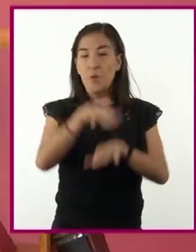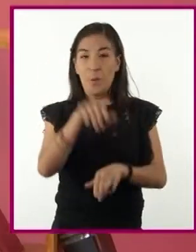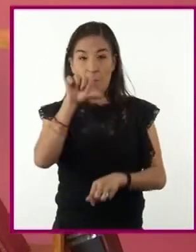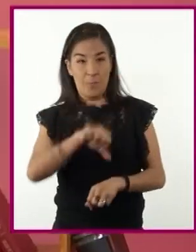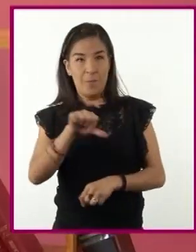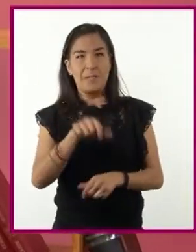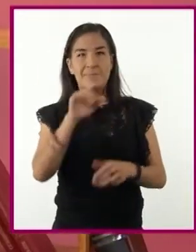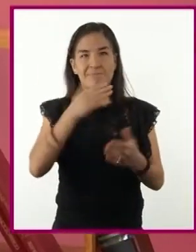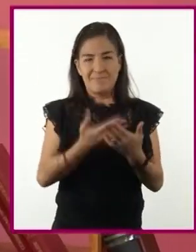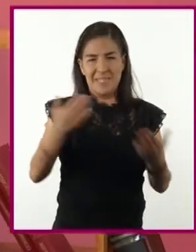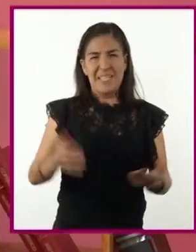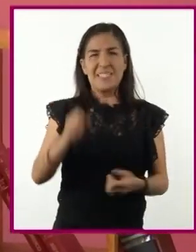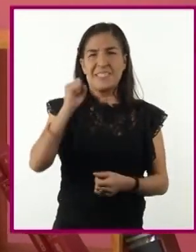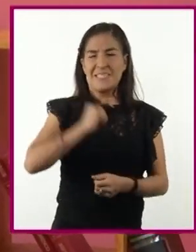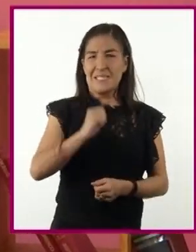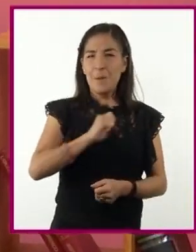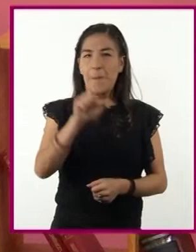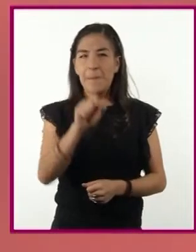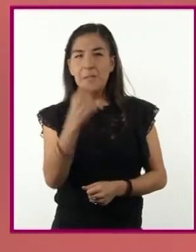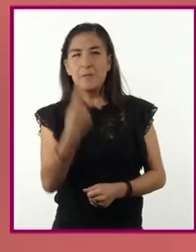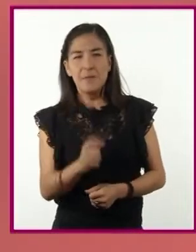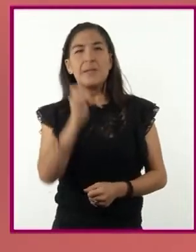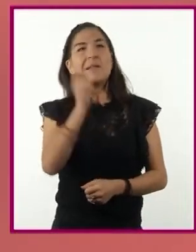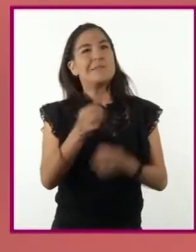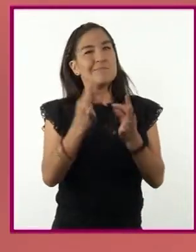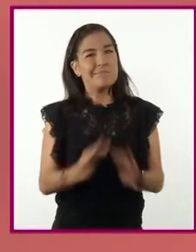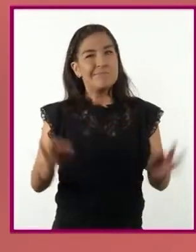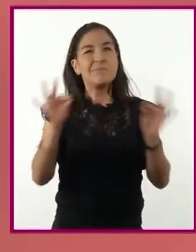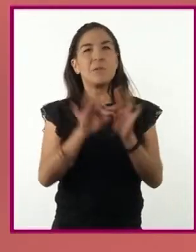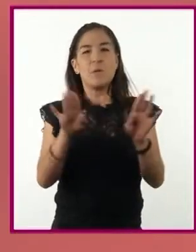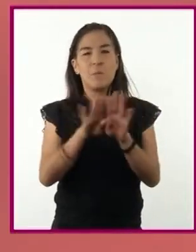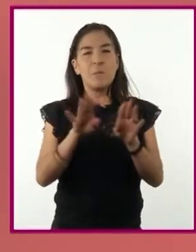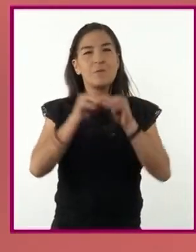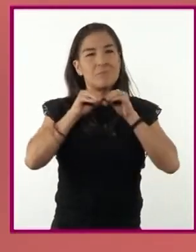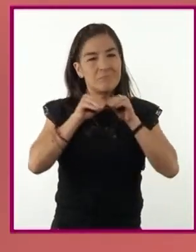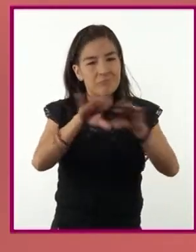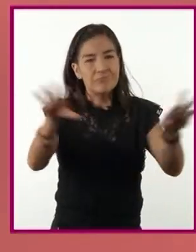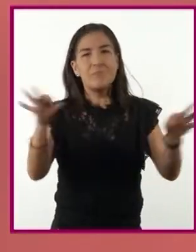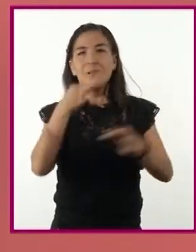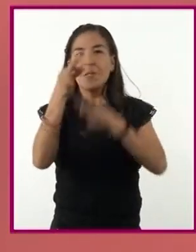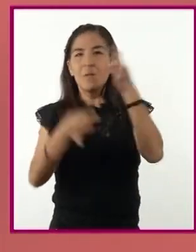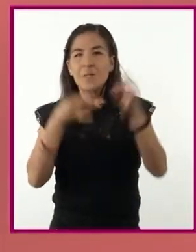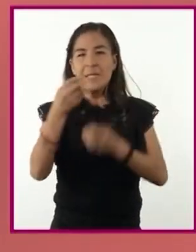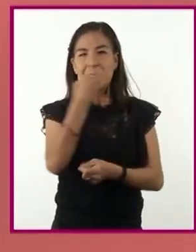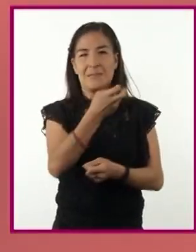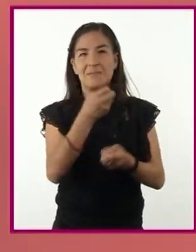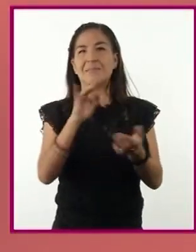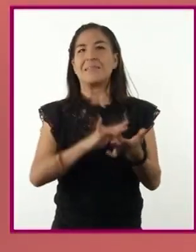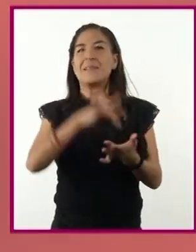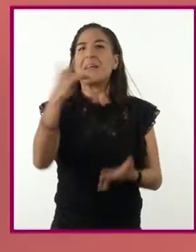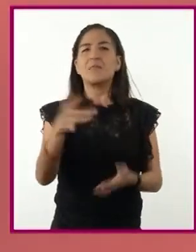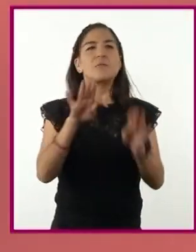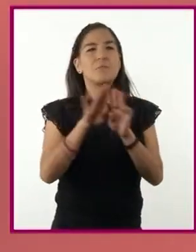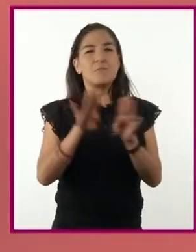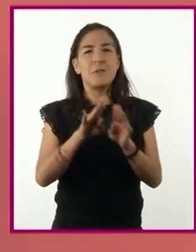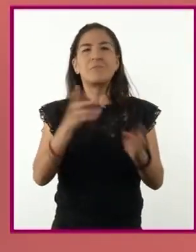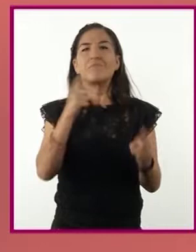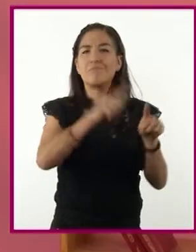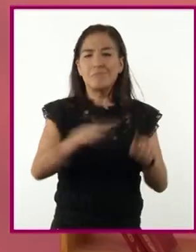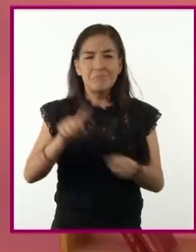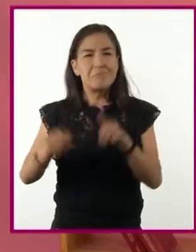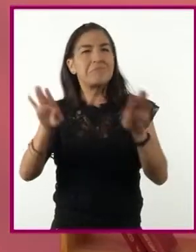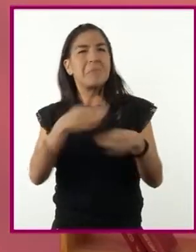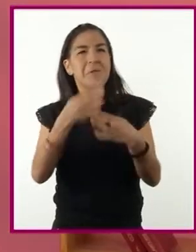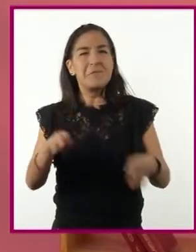XXI se confirma la importancia de la radio como medio masivo de difusión gracias a su gran alcance y versatilidad.